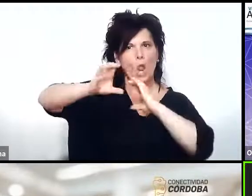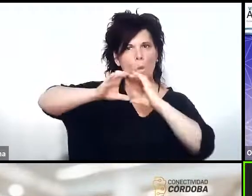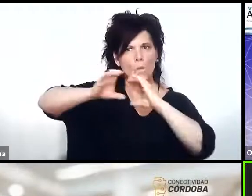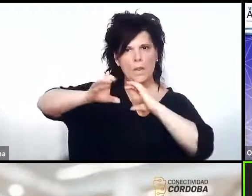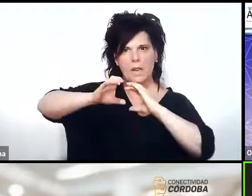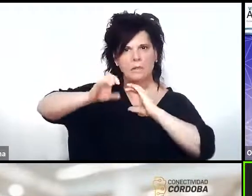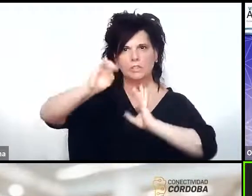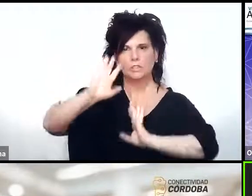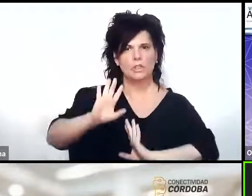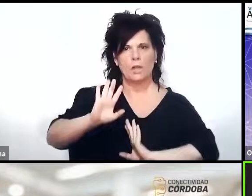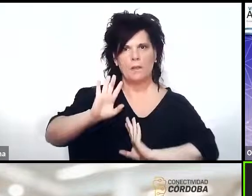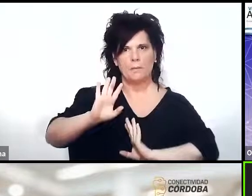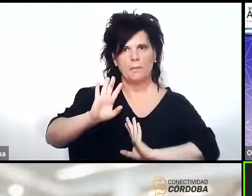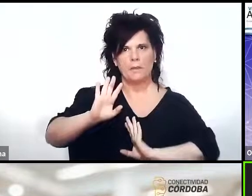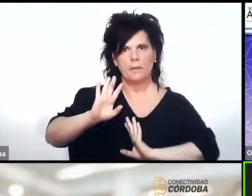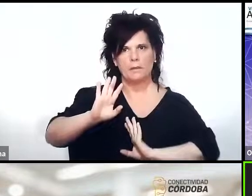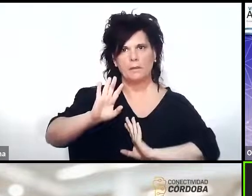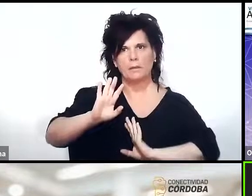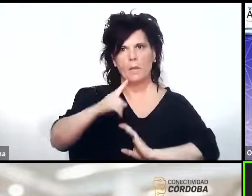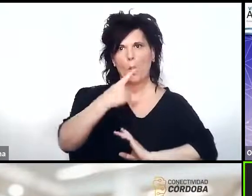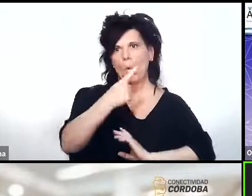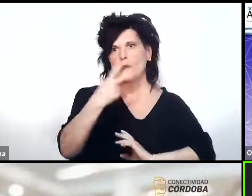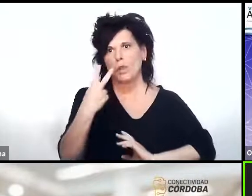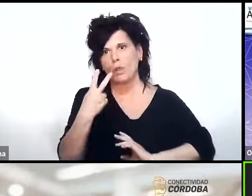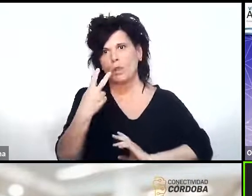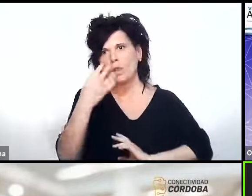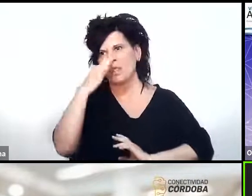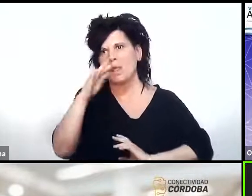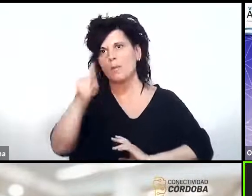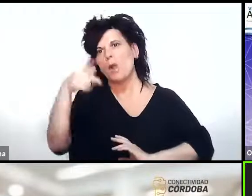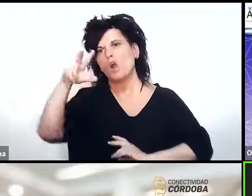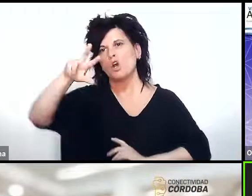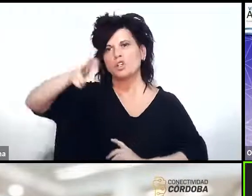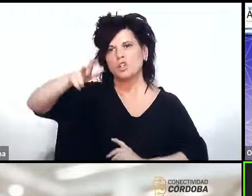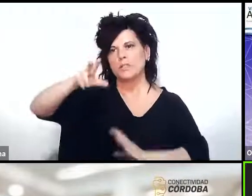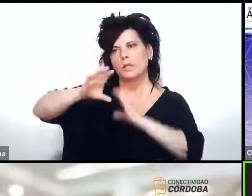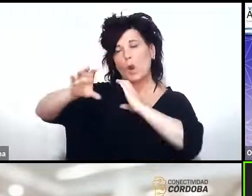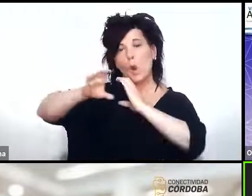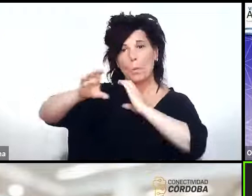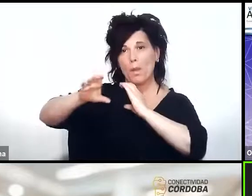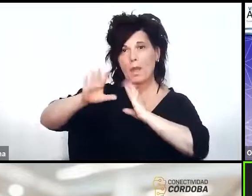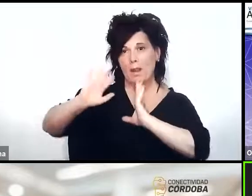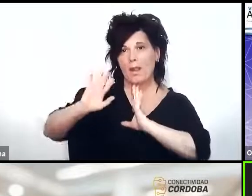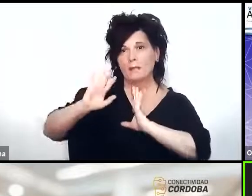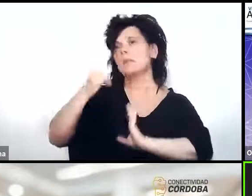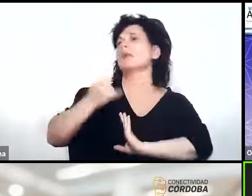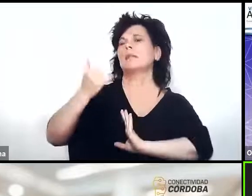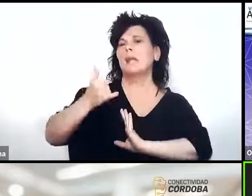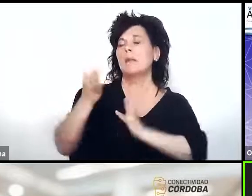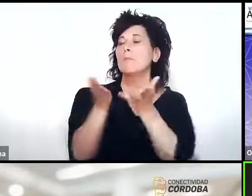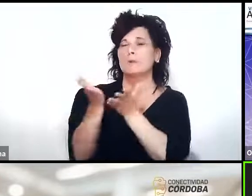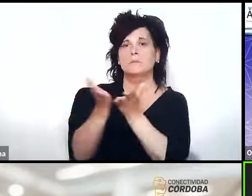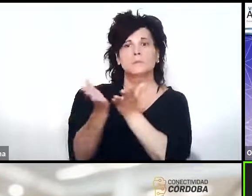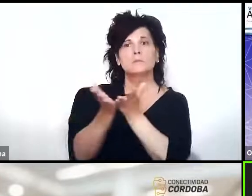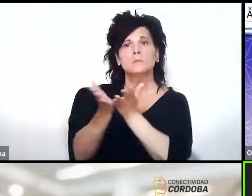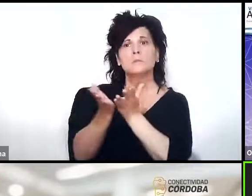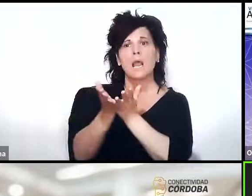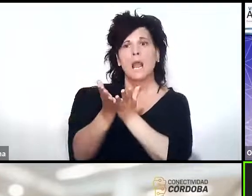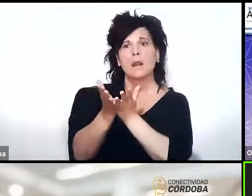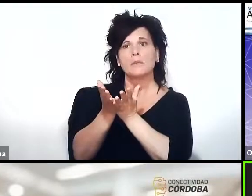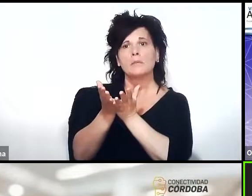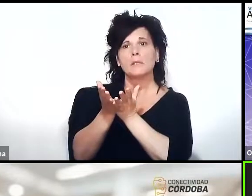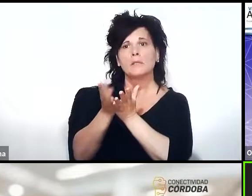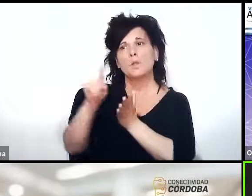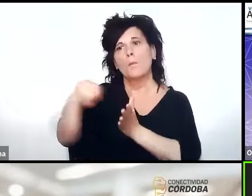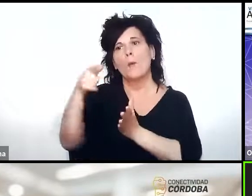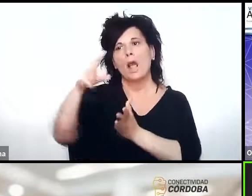obviamente ARSAT 1 y ARSAT 2 y después opera otros satélites de comunicaciones que tenemos servicios de estación terrena para